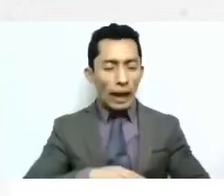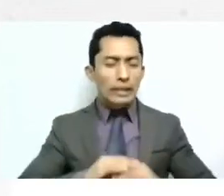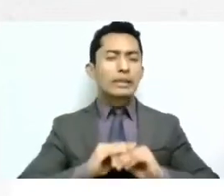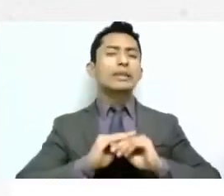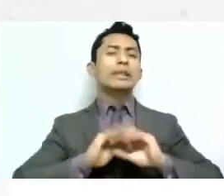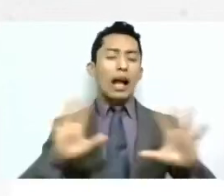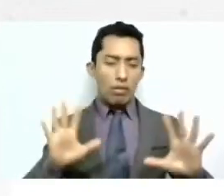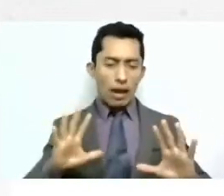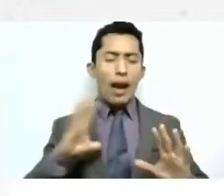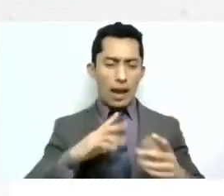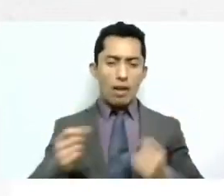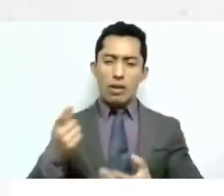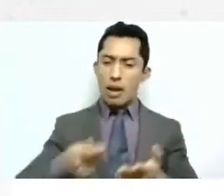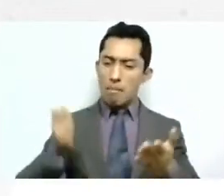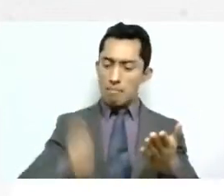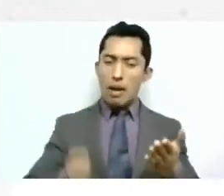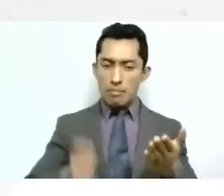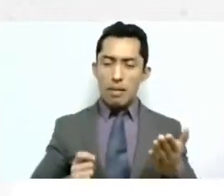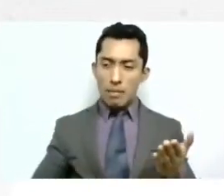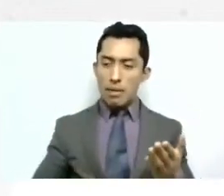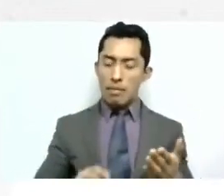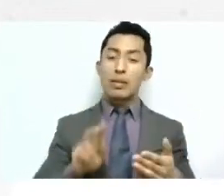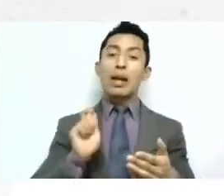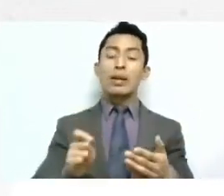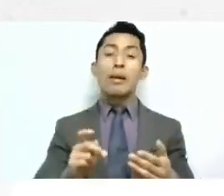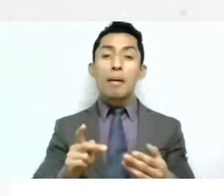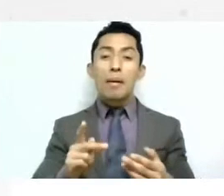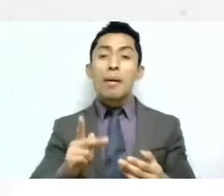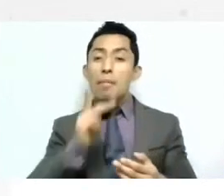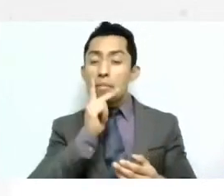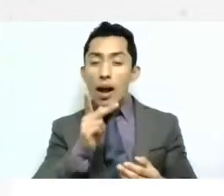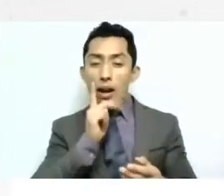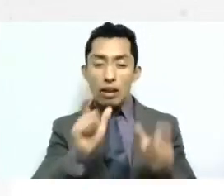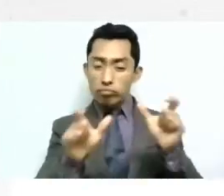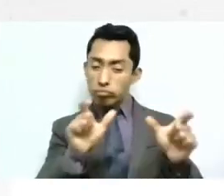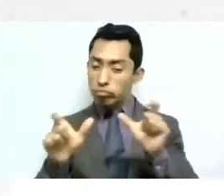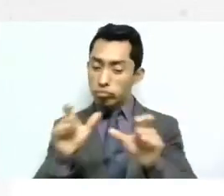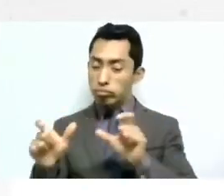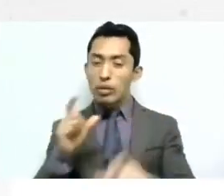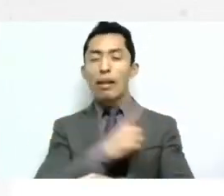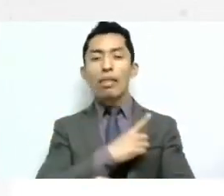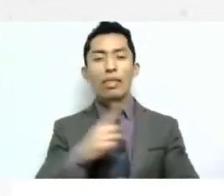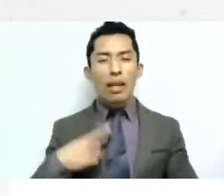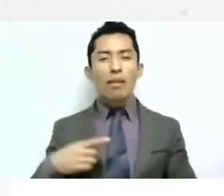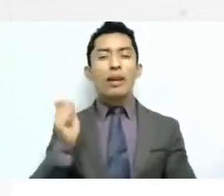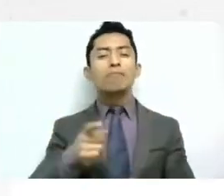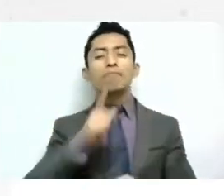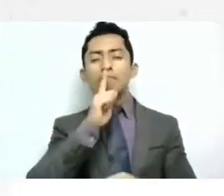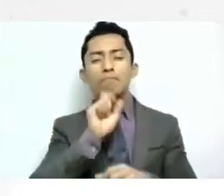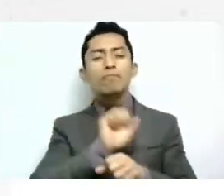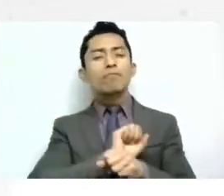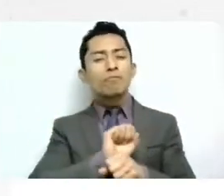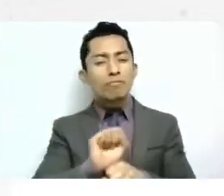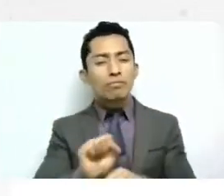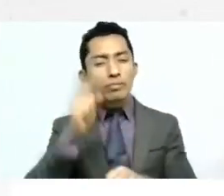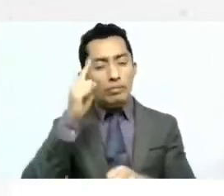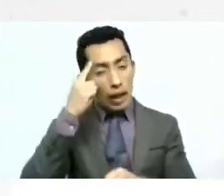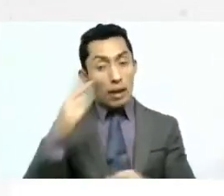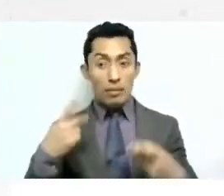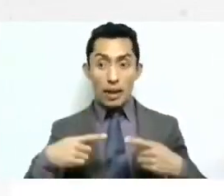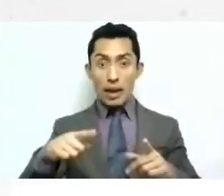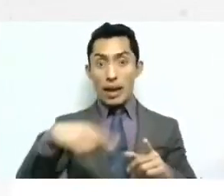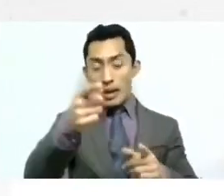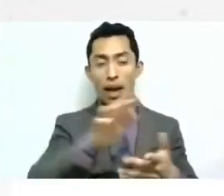ya hay unas resoluciones que dicen el lenguaje tiene que bajar para que a quien va dirigido lo entienda